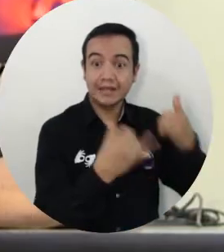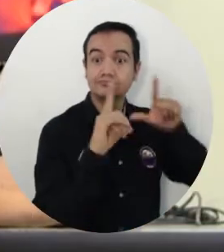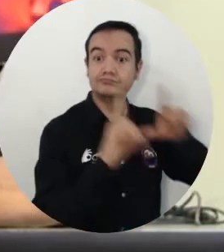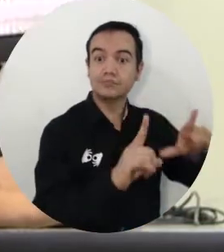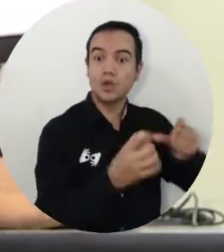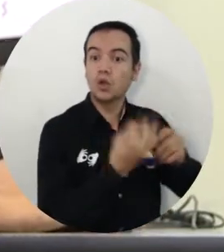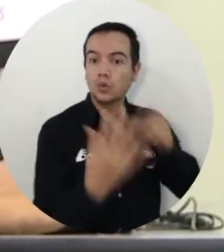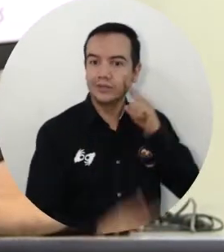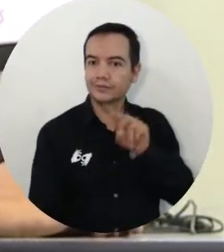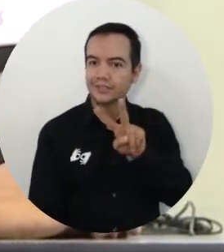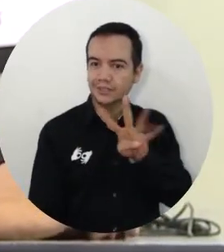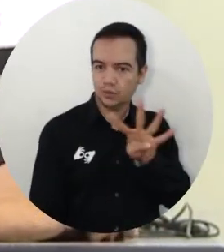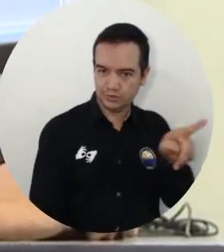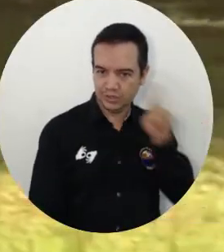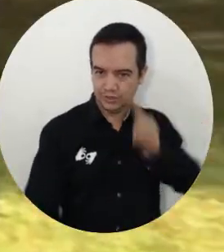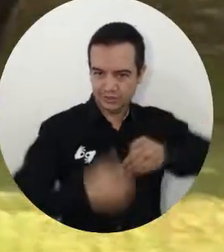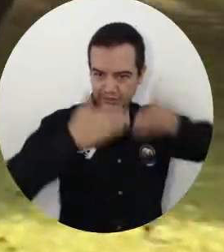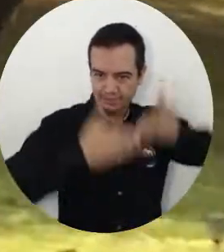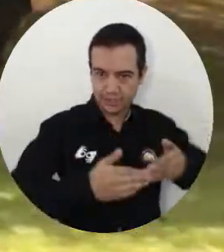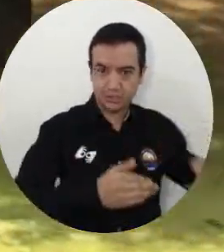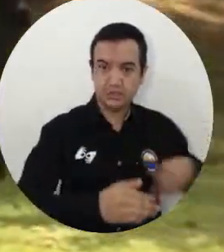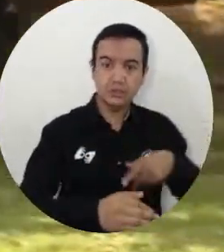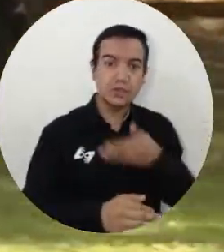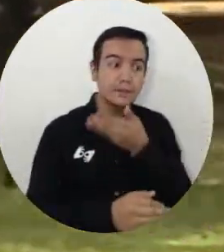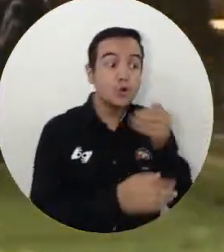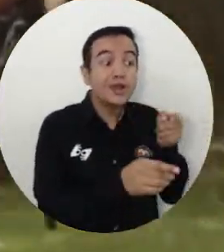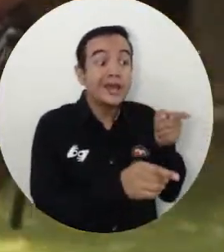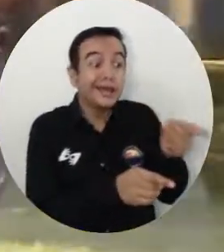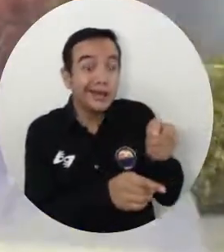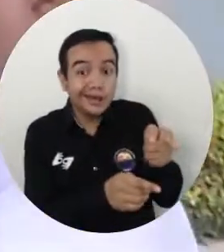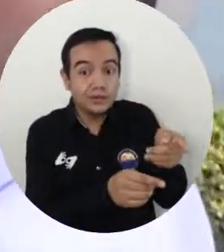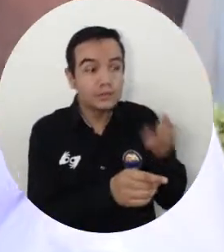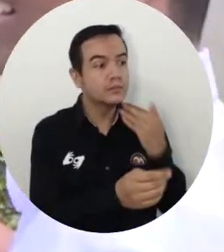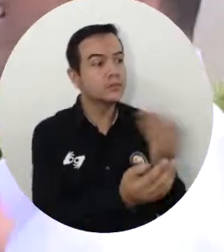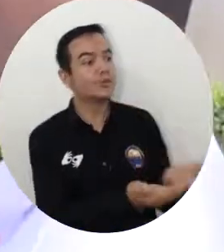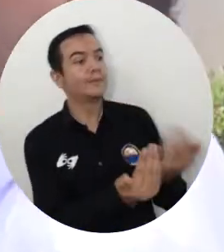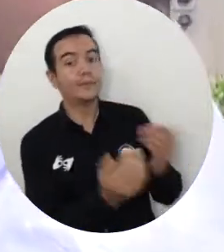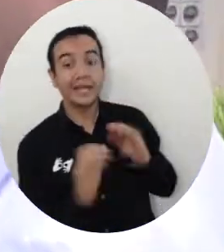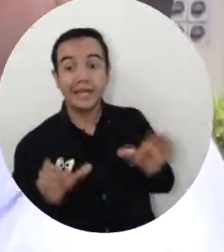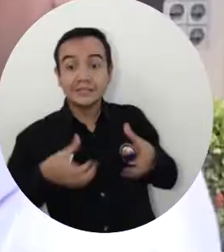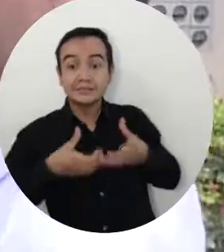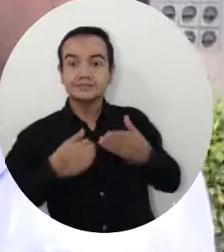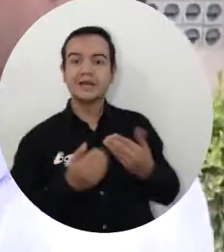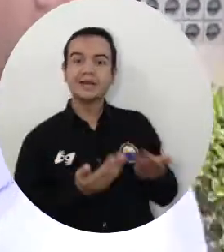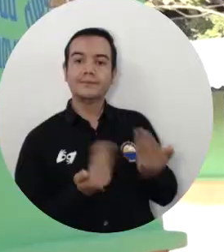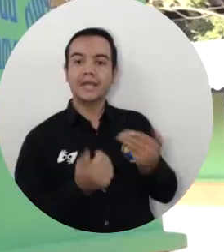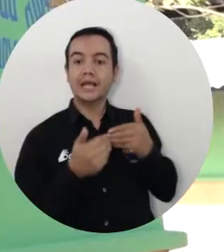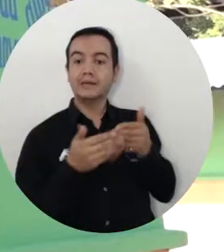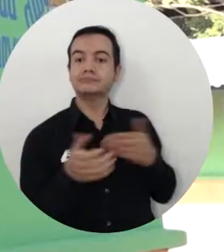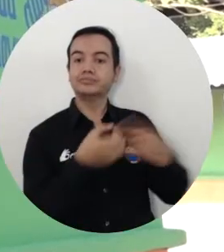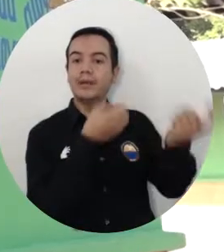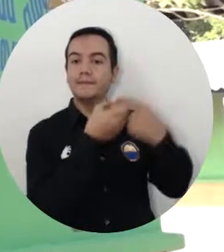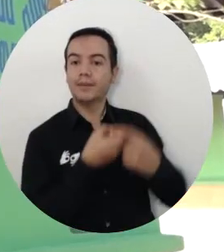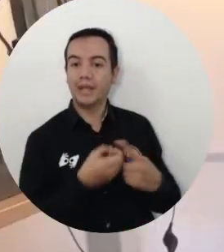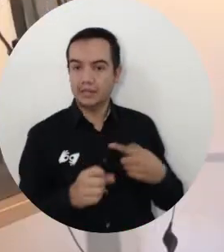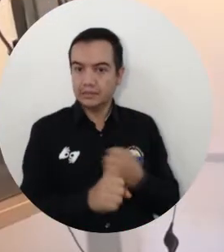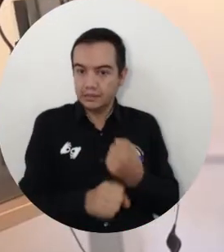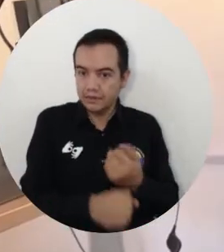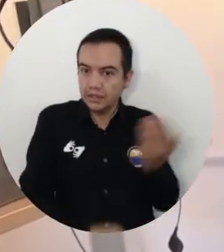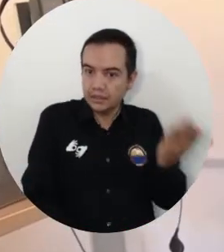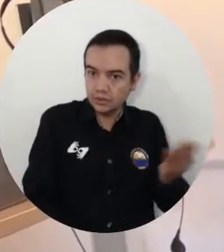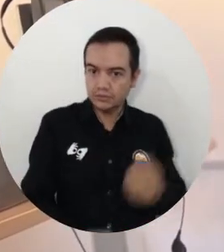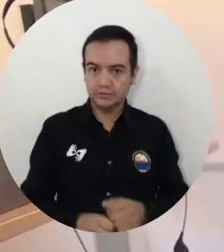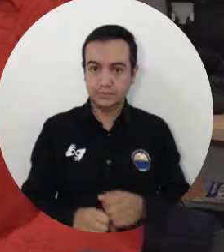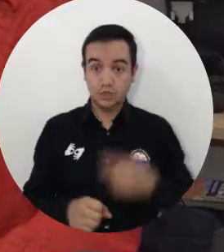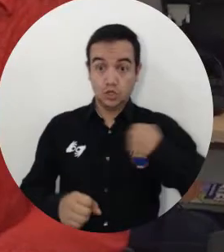de qué no hay una línea especial de convocatoria docente sólo para licenciados en condición de discapacidad. Nosotros tenemos 14 sedes digitales